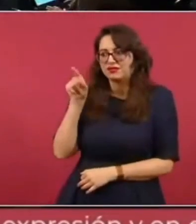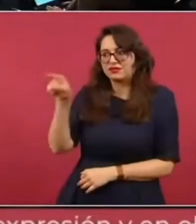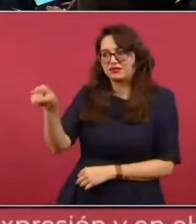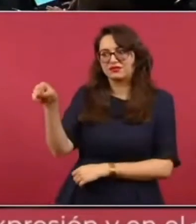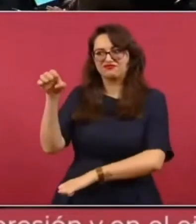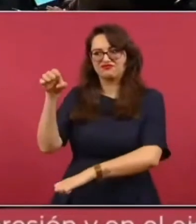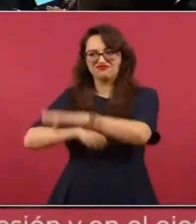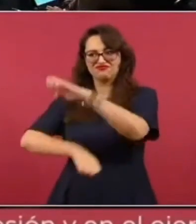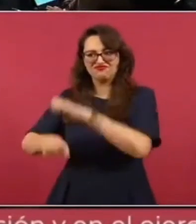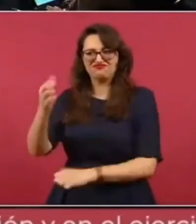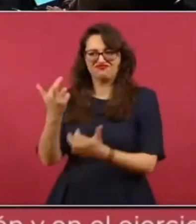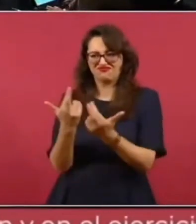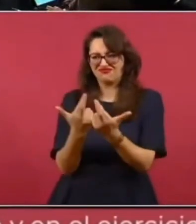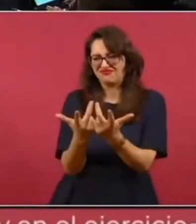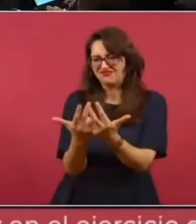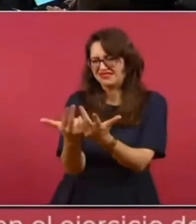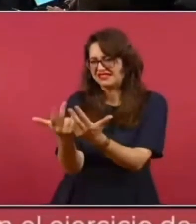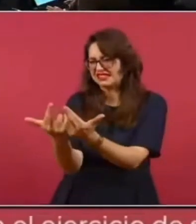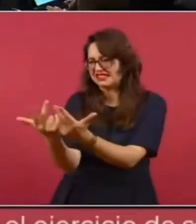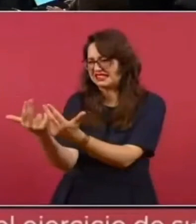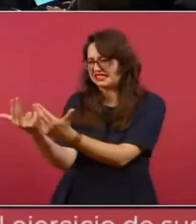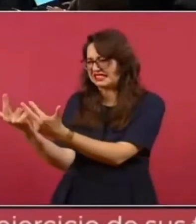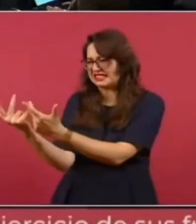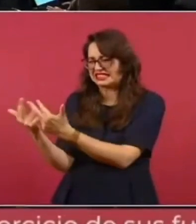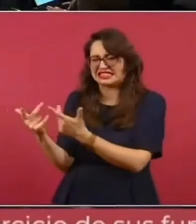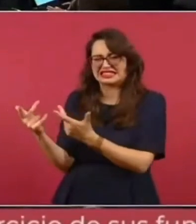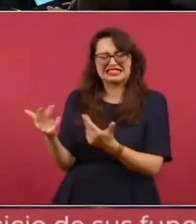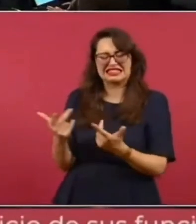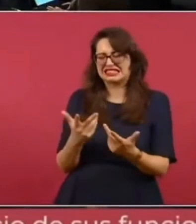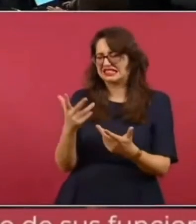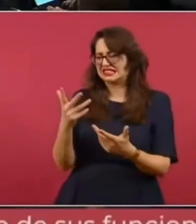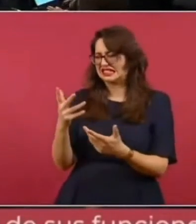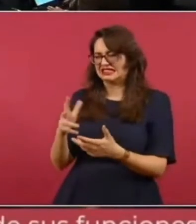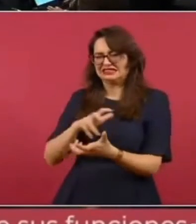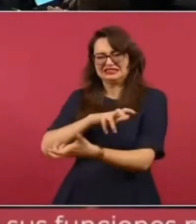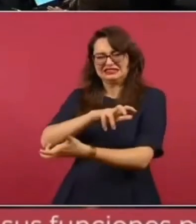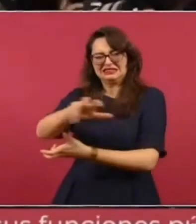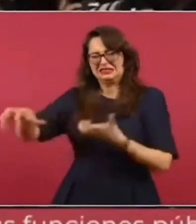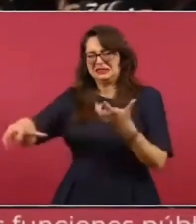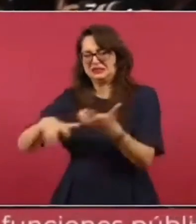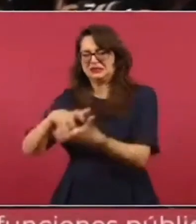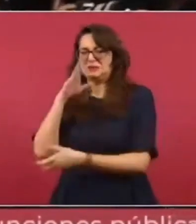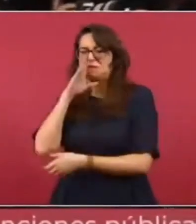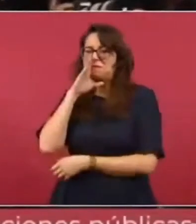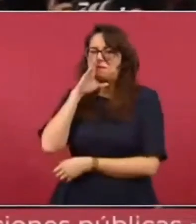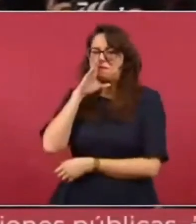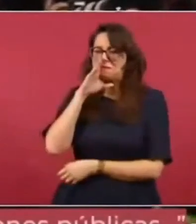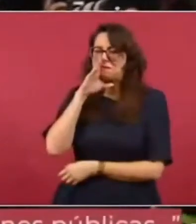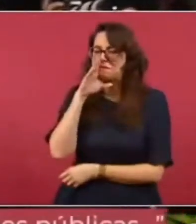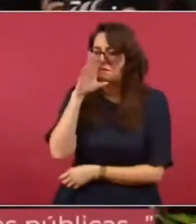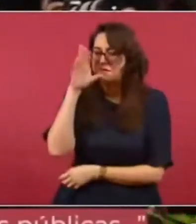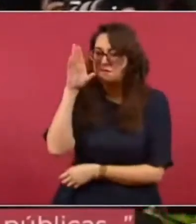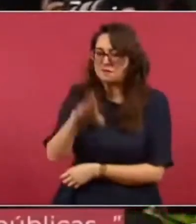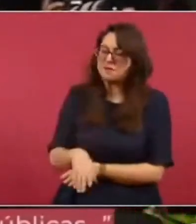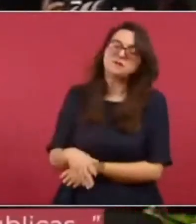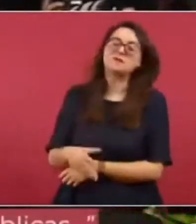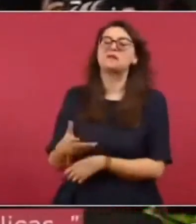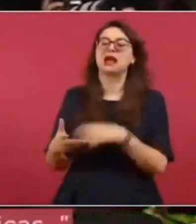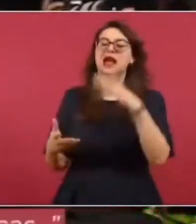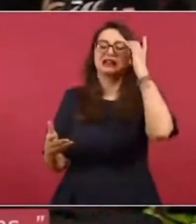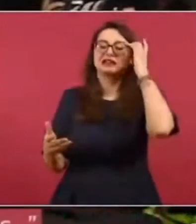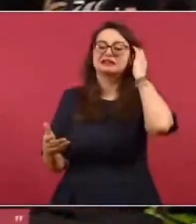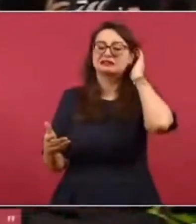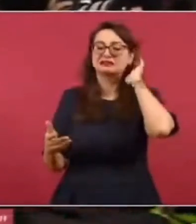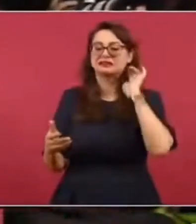esas hectáreas que paradójicamente están colocadas junto a Xcaret y junto a Ría Secreto que son